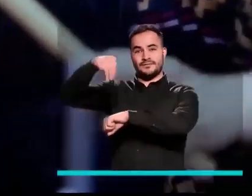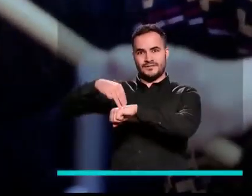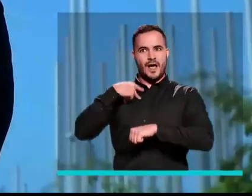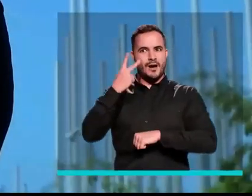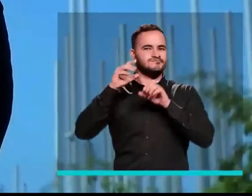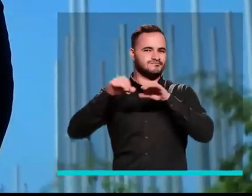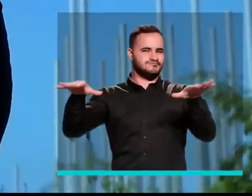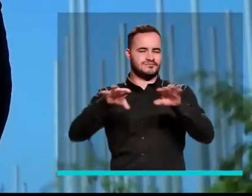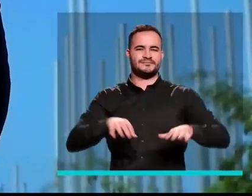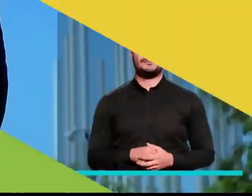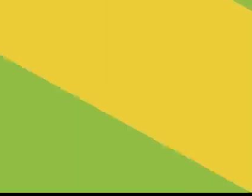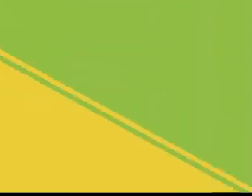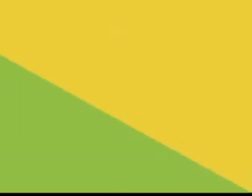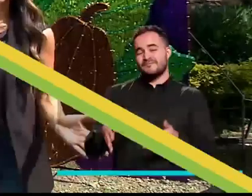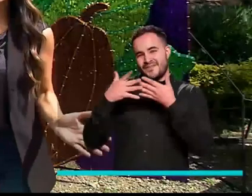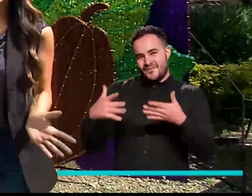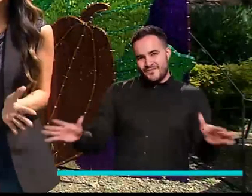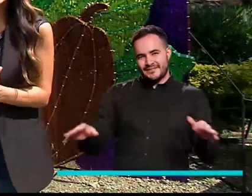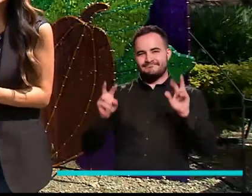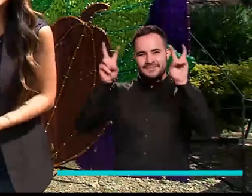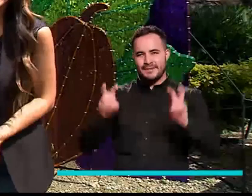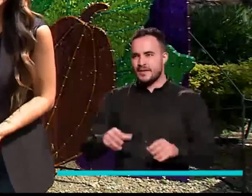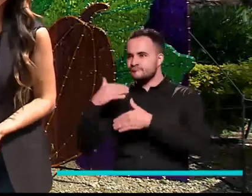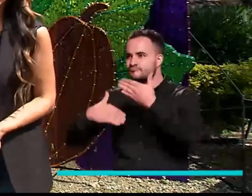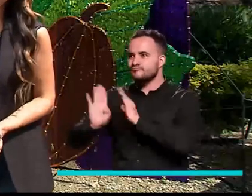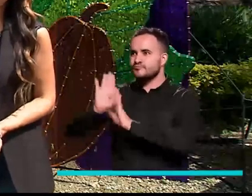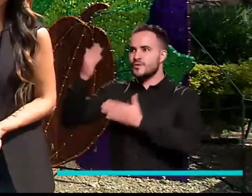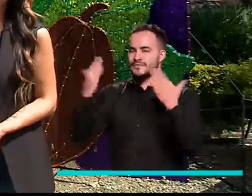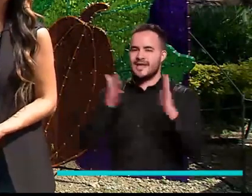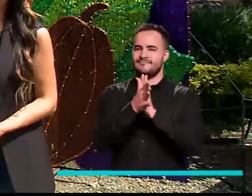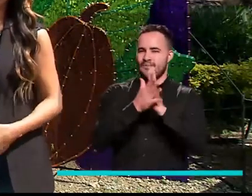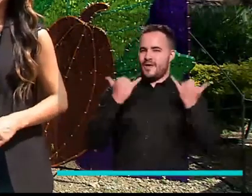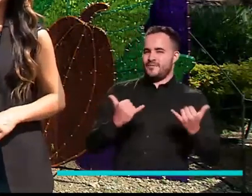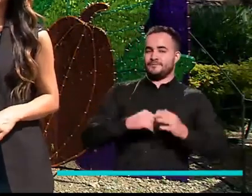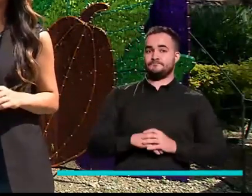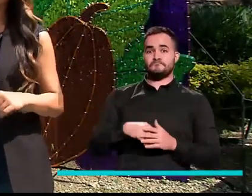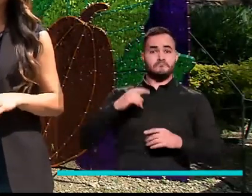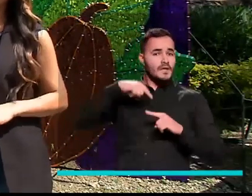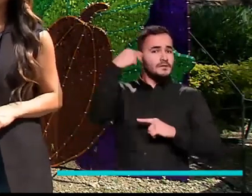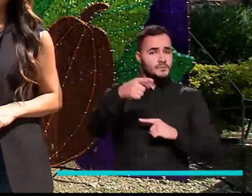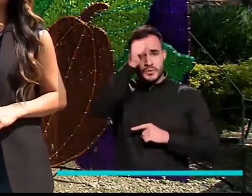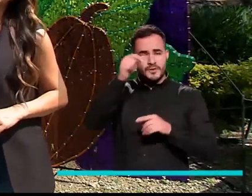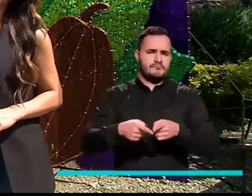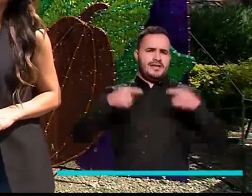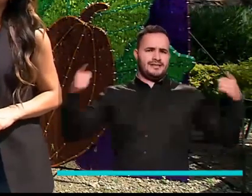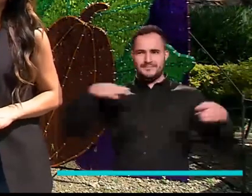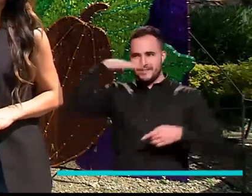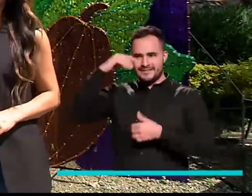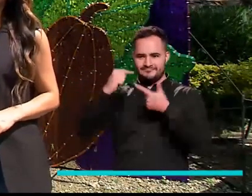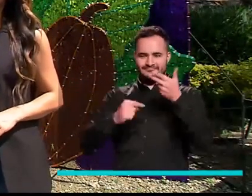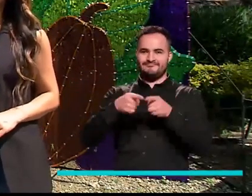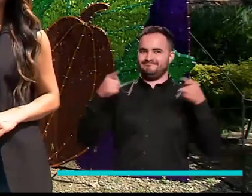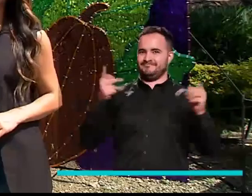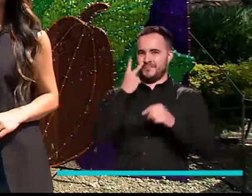y Tele Medellín. Terminamos otra emisión de Medellín Conecta TV. Nos encontramos este domingo con más